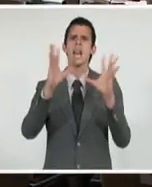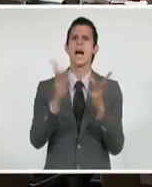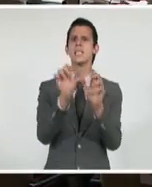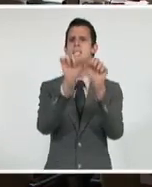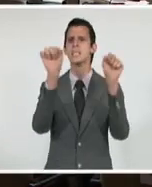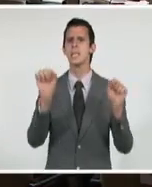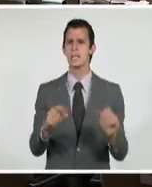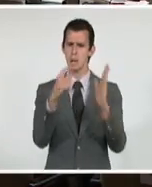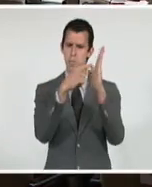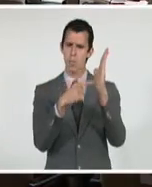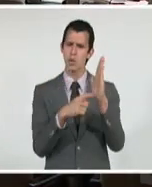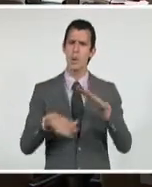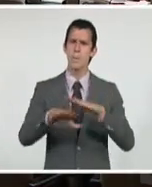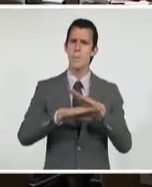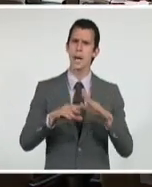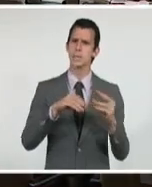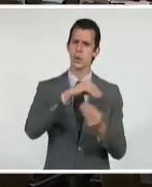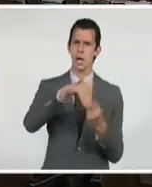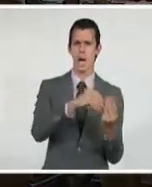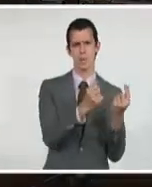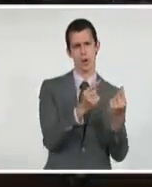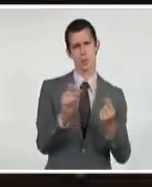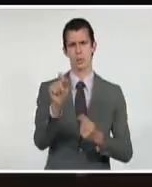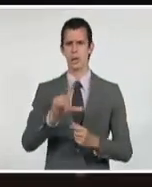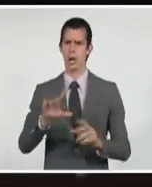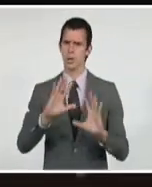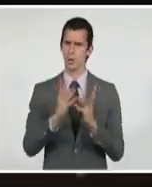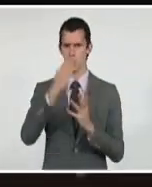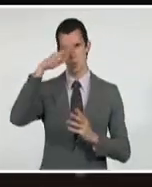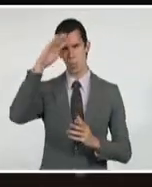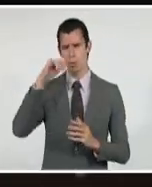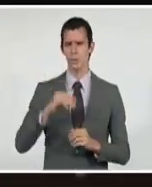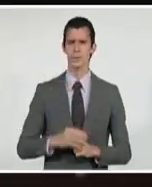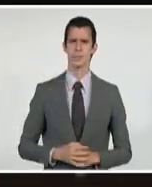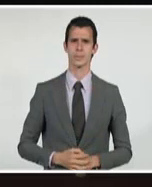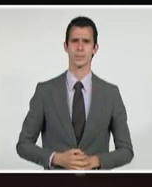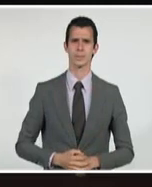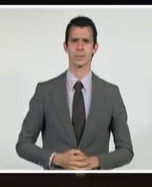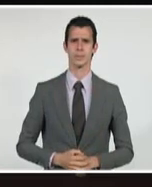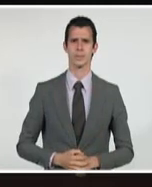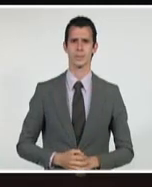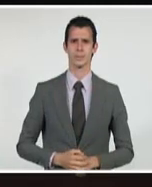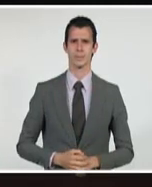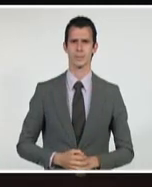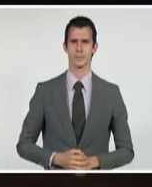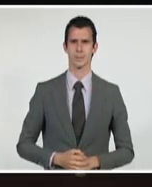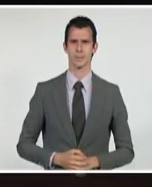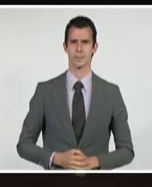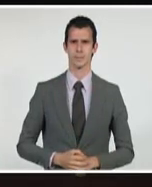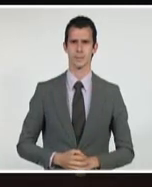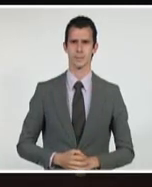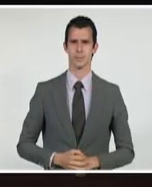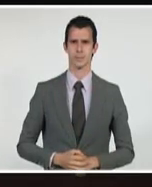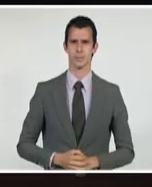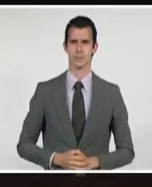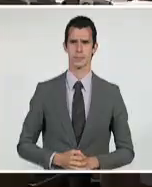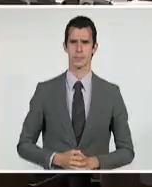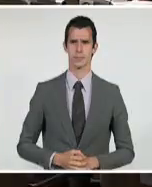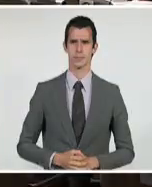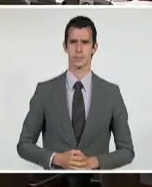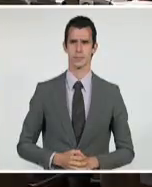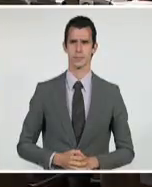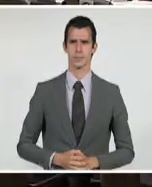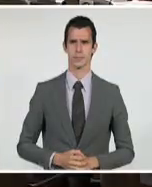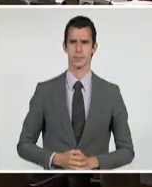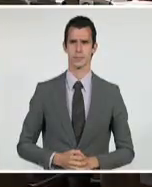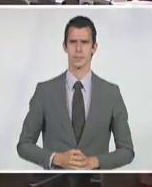lineamientos de la política económica y social cubana. Wilmer Rodríguez Fernández y Rosana Thompson Casamayor, Sistema Informativo de la